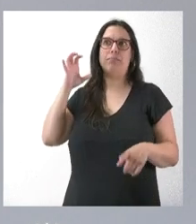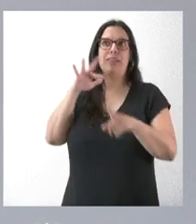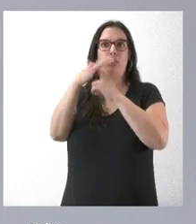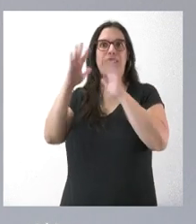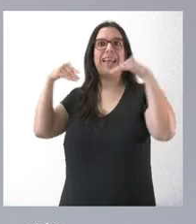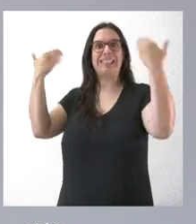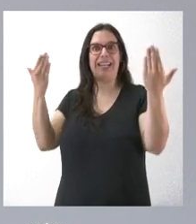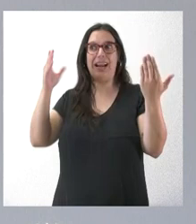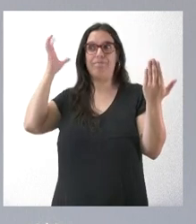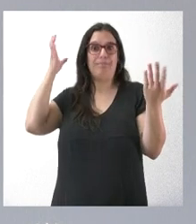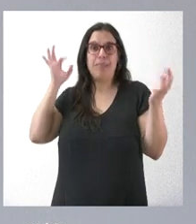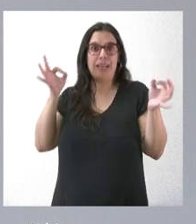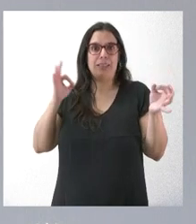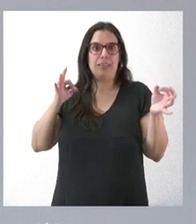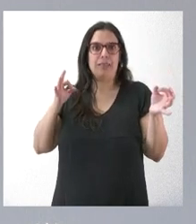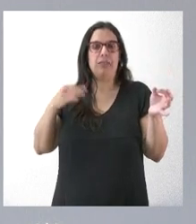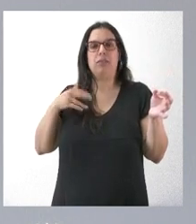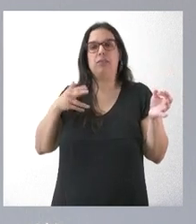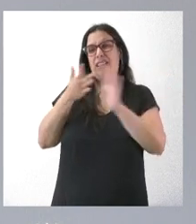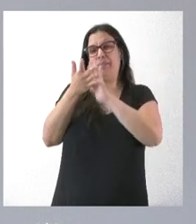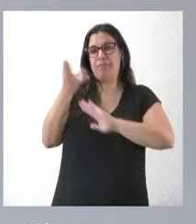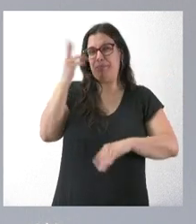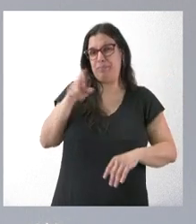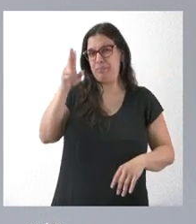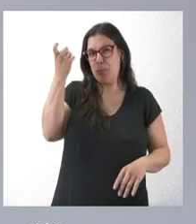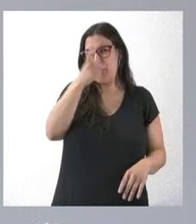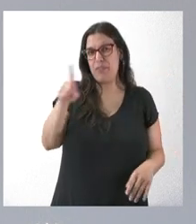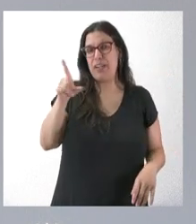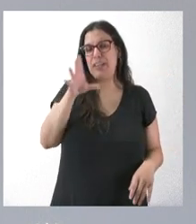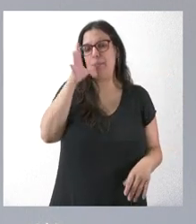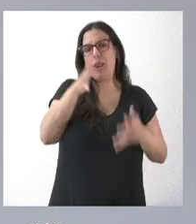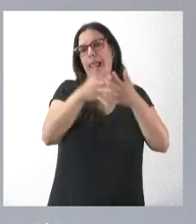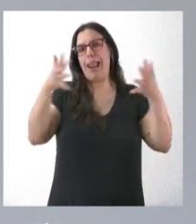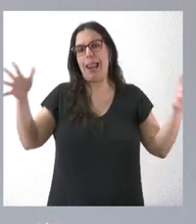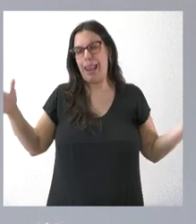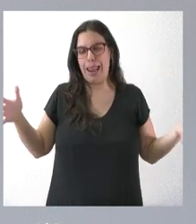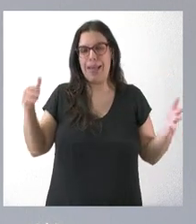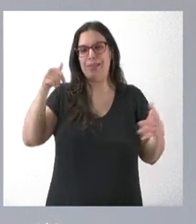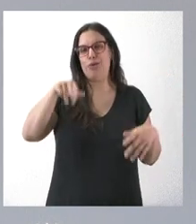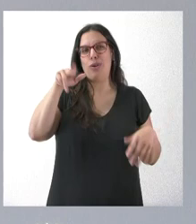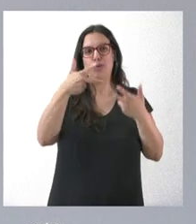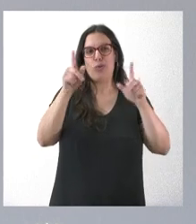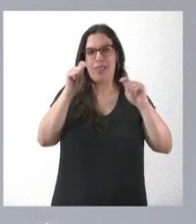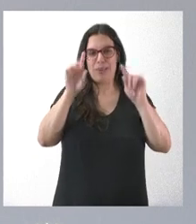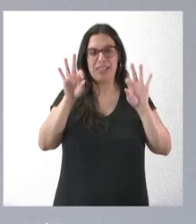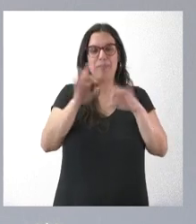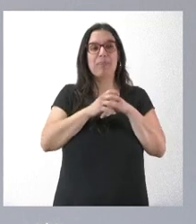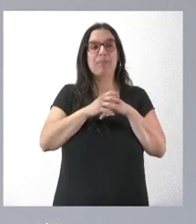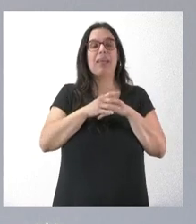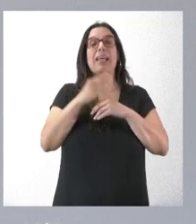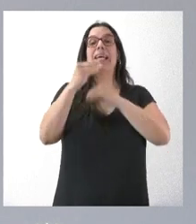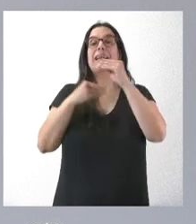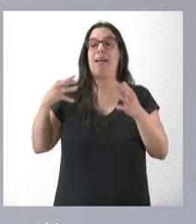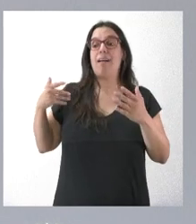Circunstancias meteorológicas que no voy a repasar, porque, como bien dice, excedería del objeto de esta rueda de prensa. Lo que se ha hecho